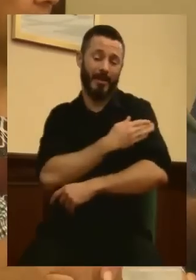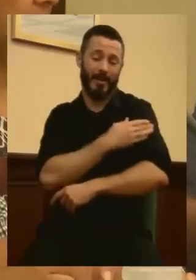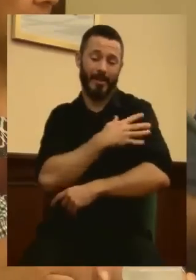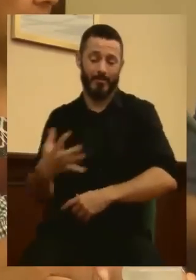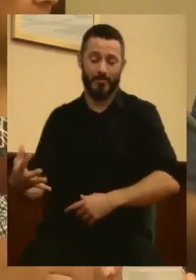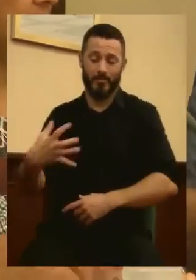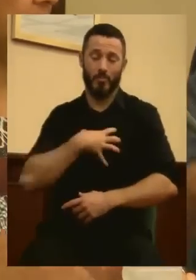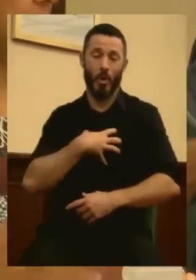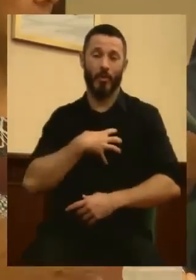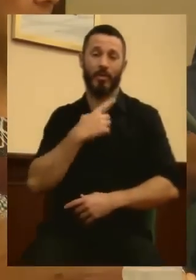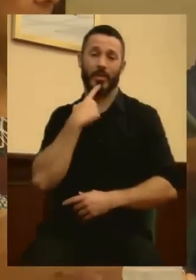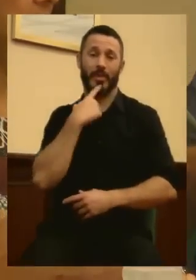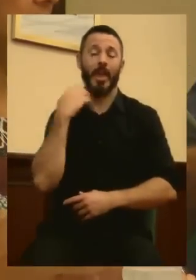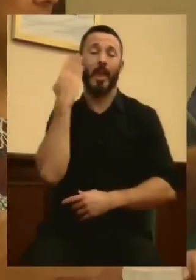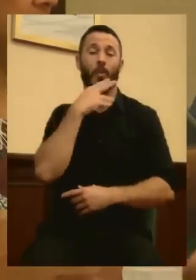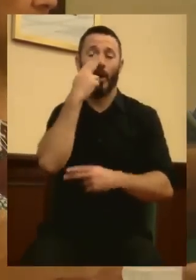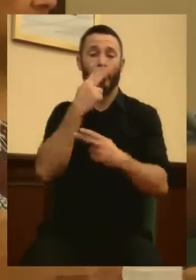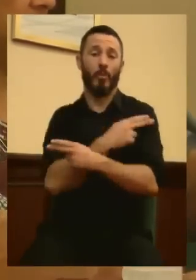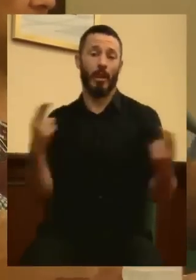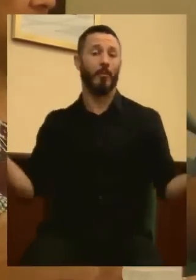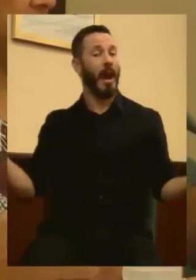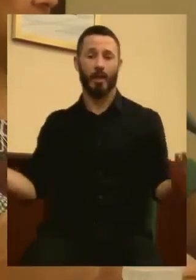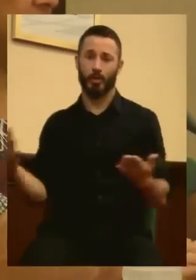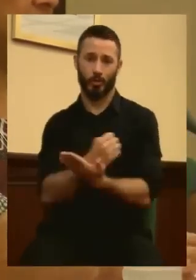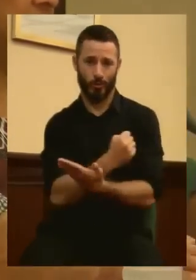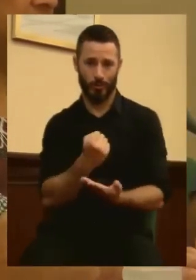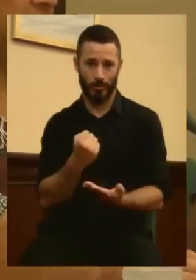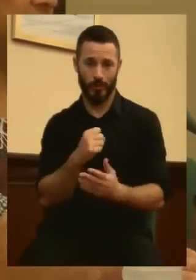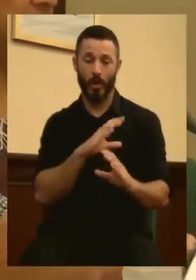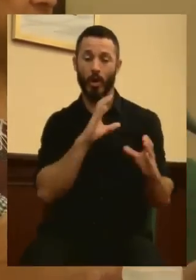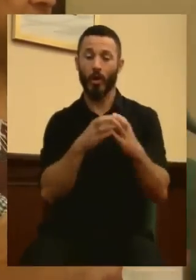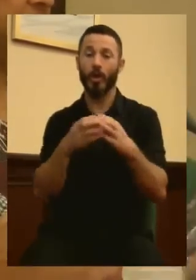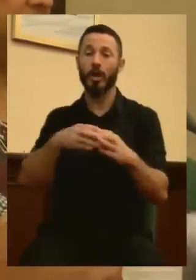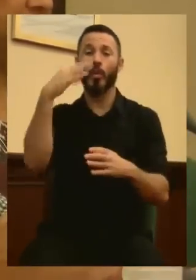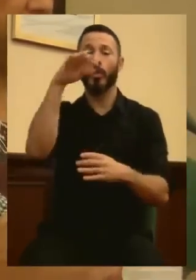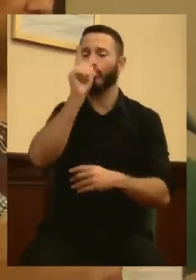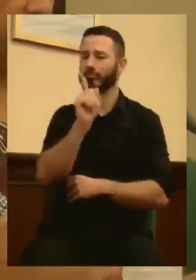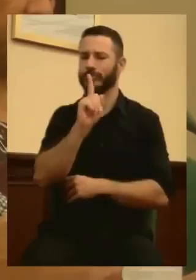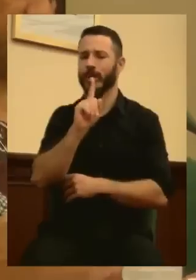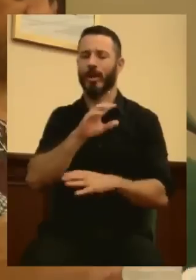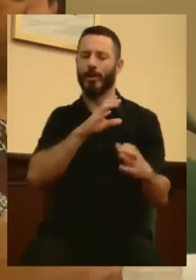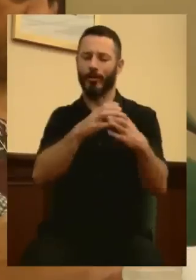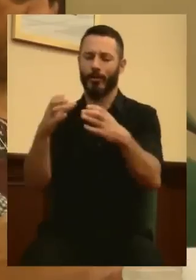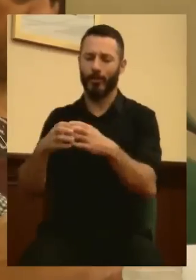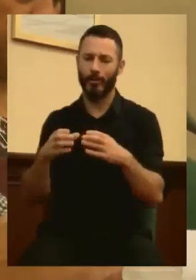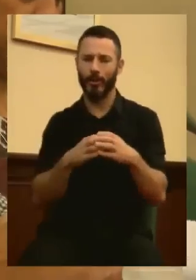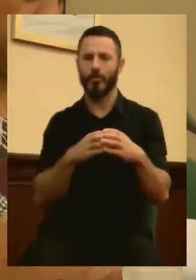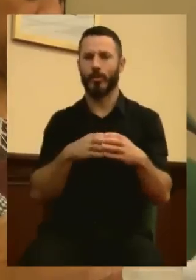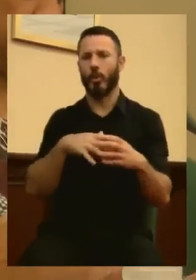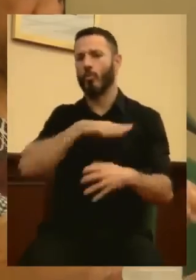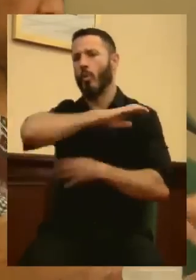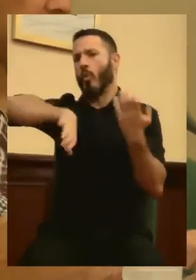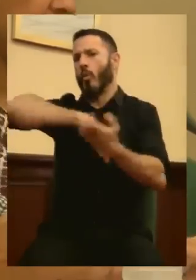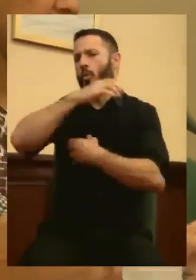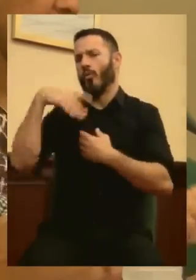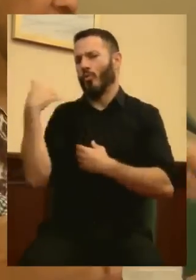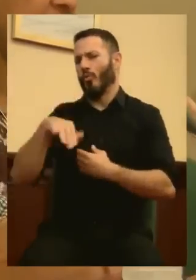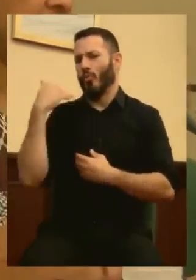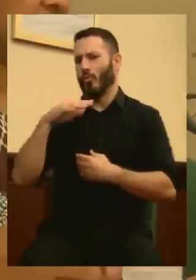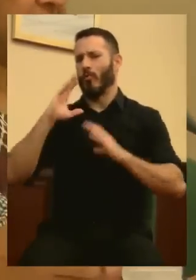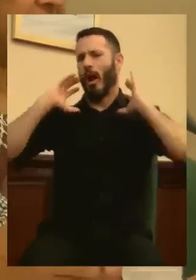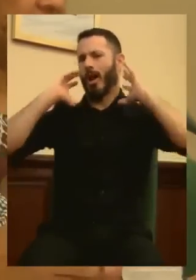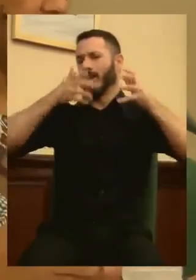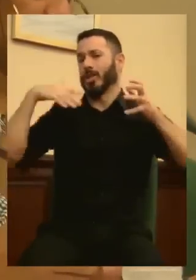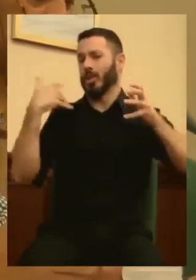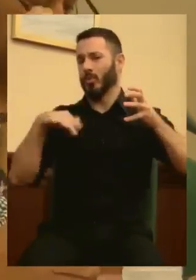todas y todos. No fueron los únicos colectivos, aquí tenemos algunos más haciendo algo tan violento, tan agresivo y tan